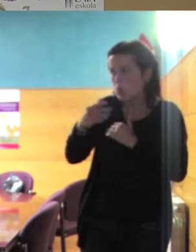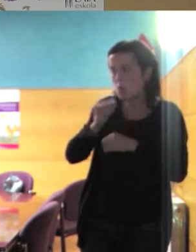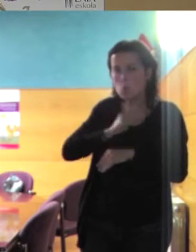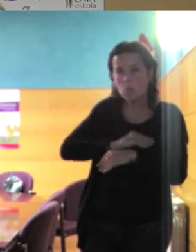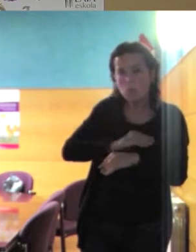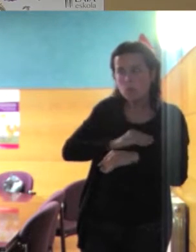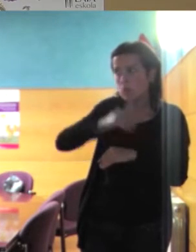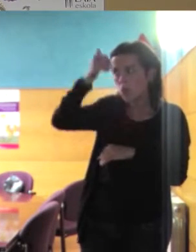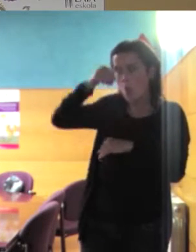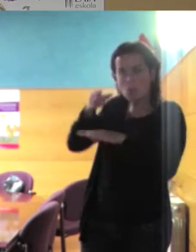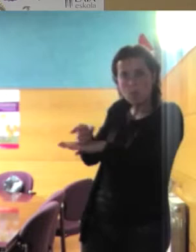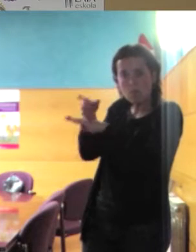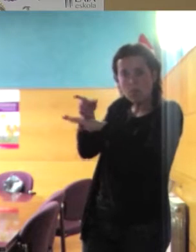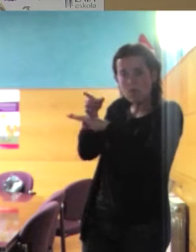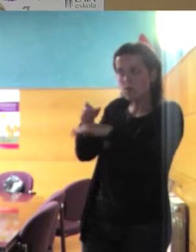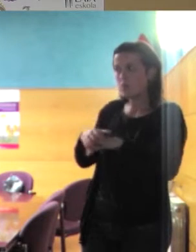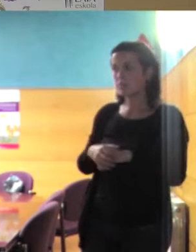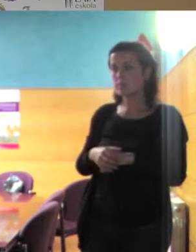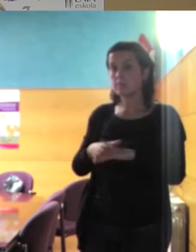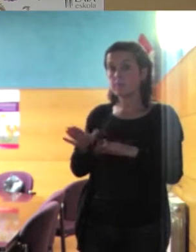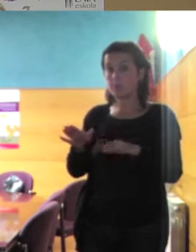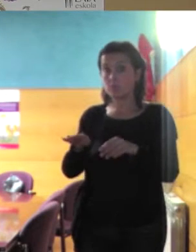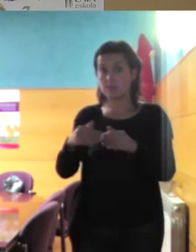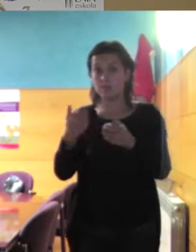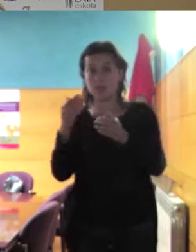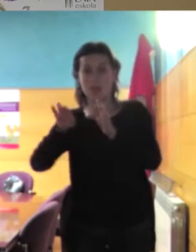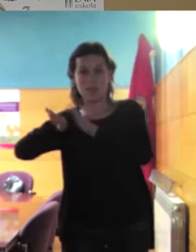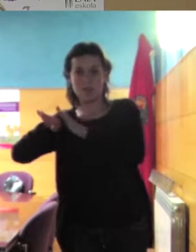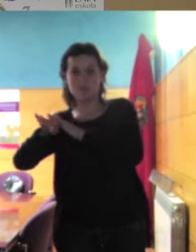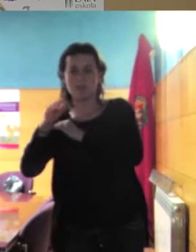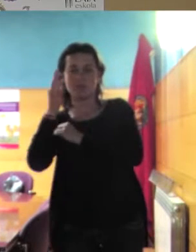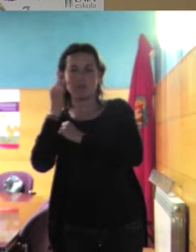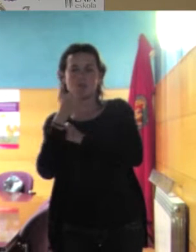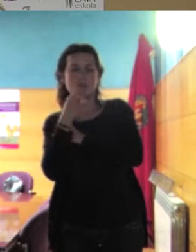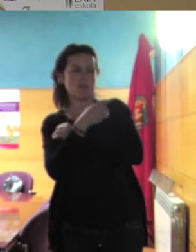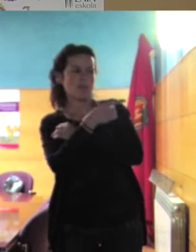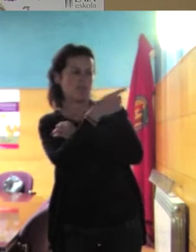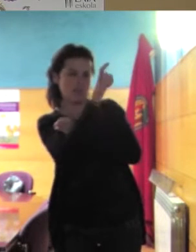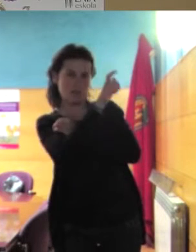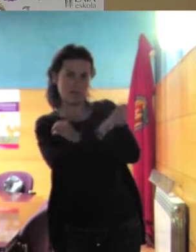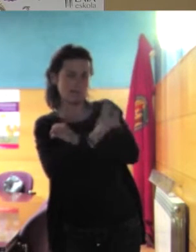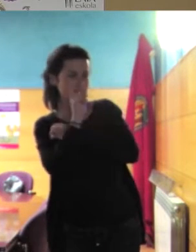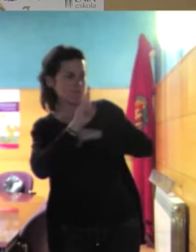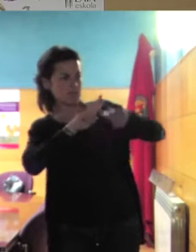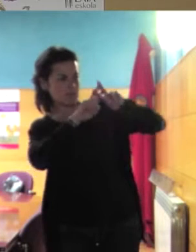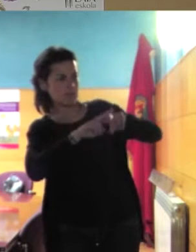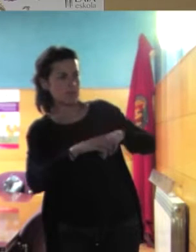hombres mientras que la de la derecha dice sobre la anterior sobre la anterior